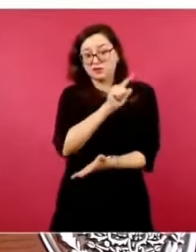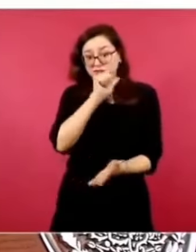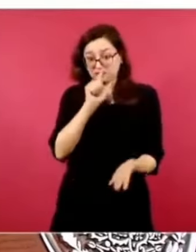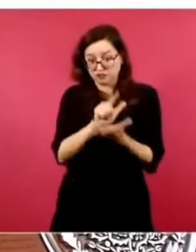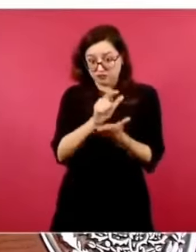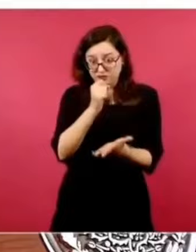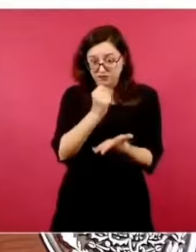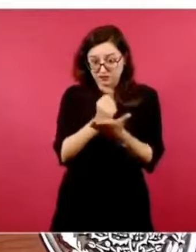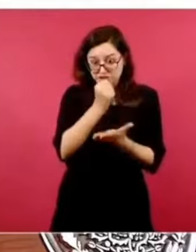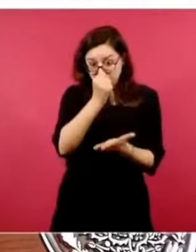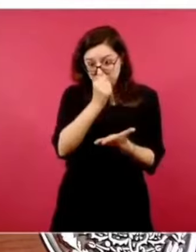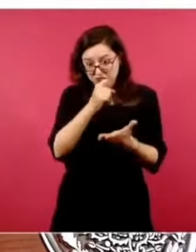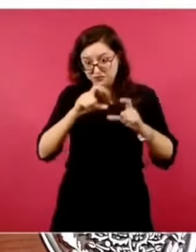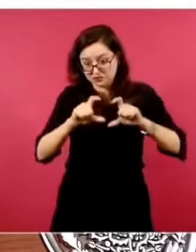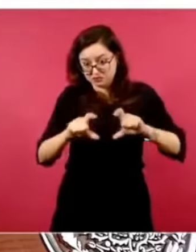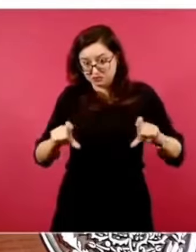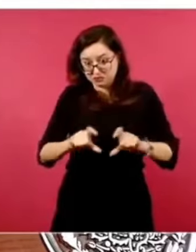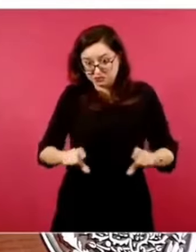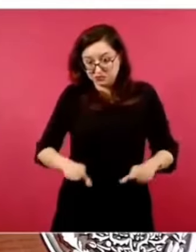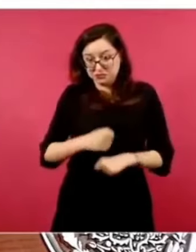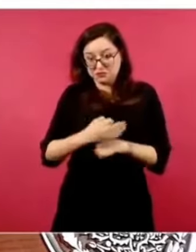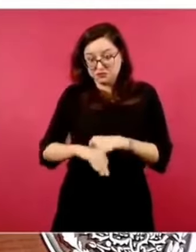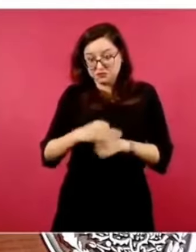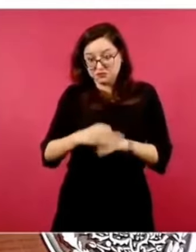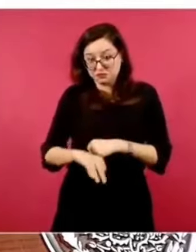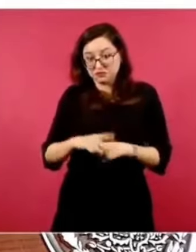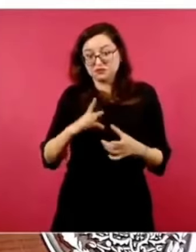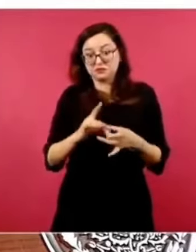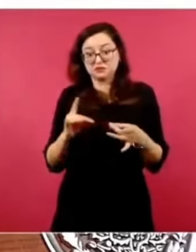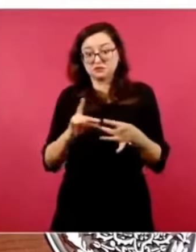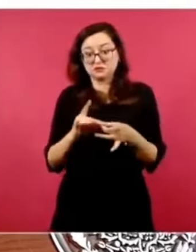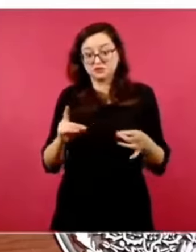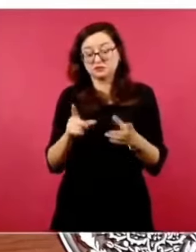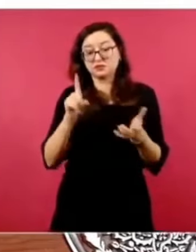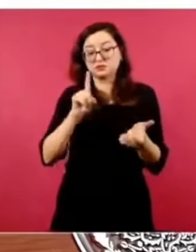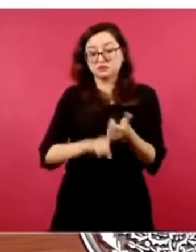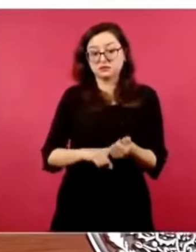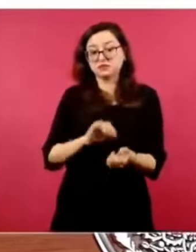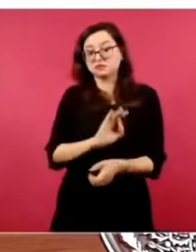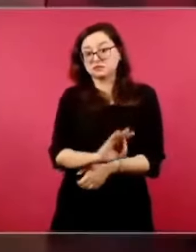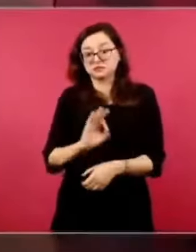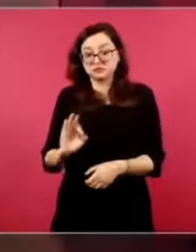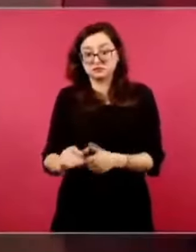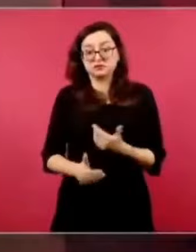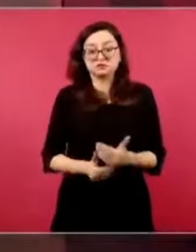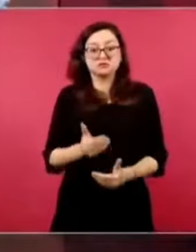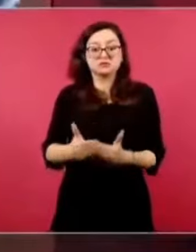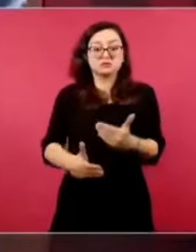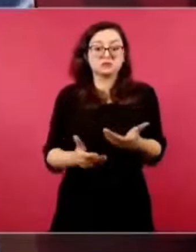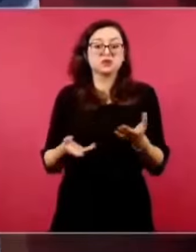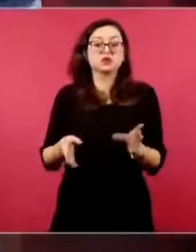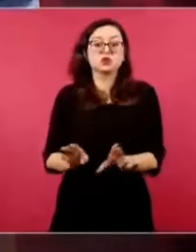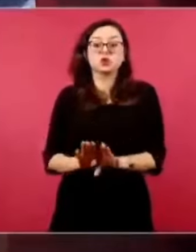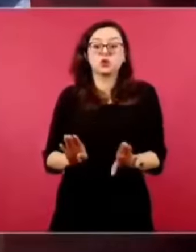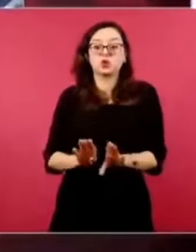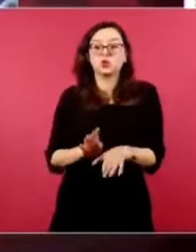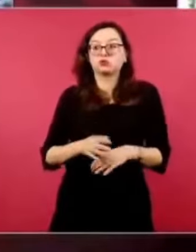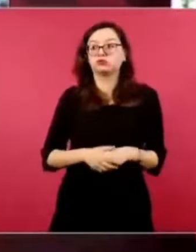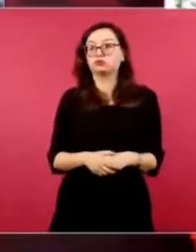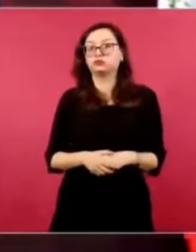si hay la reforma, ahí se aclara qué va a suceder. Si en vez de tener 11